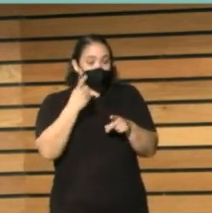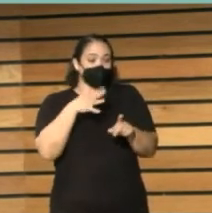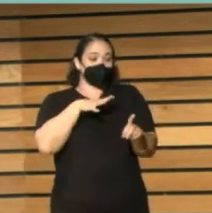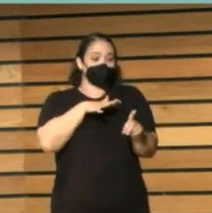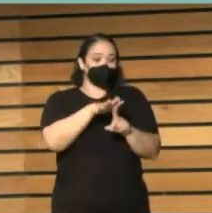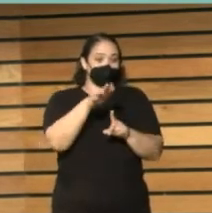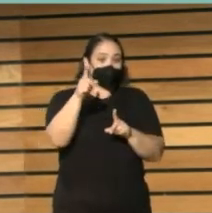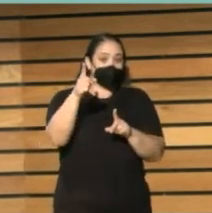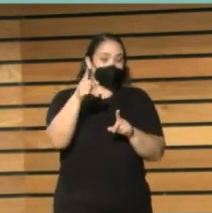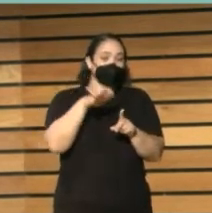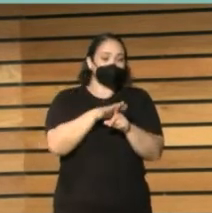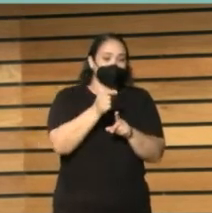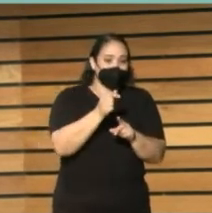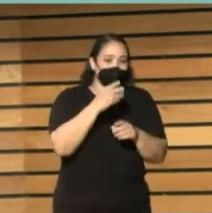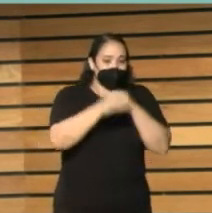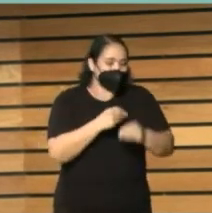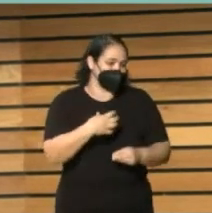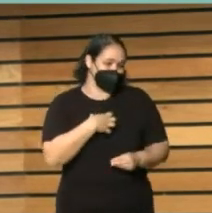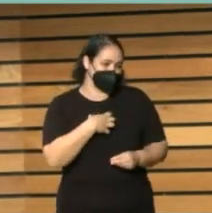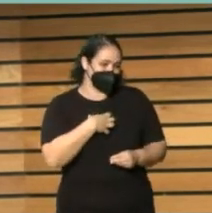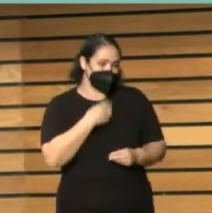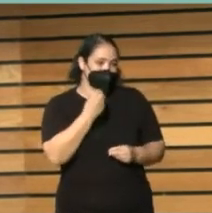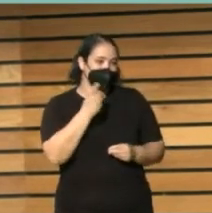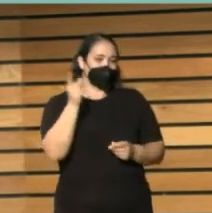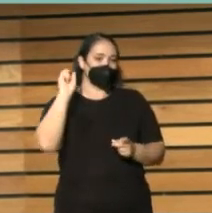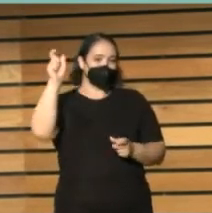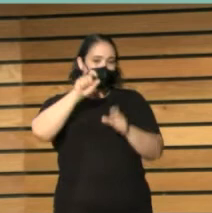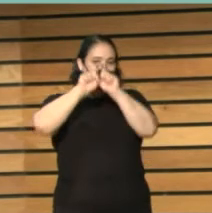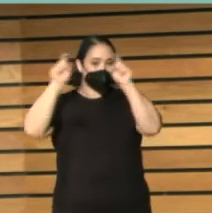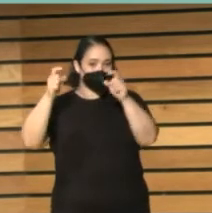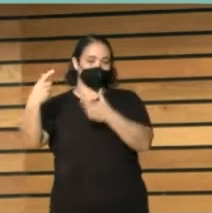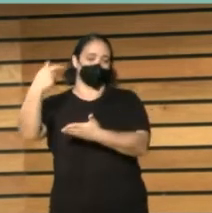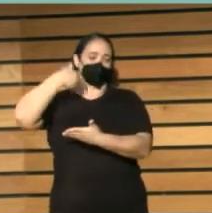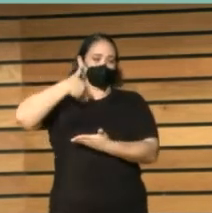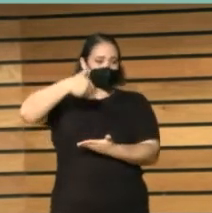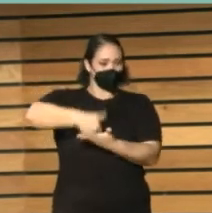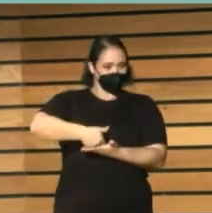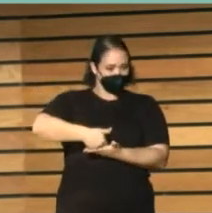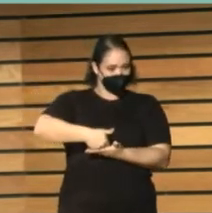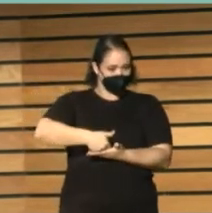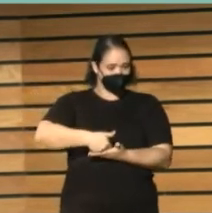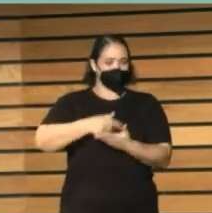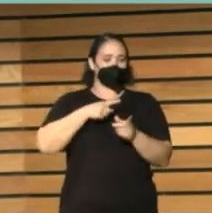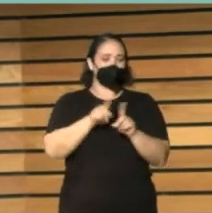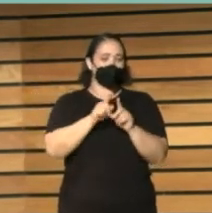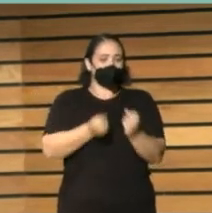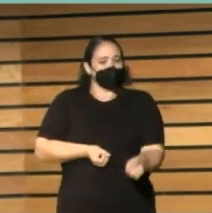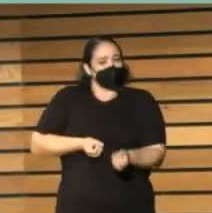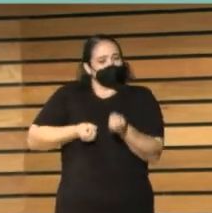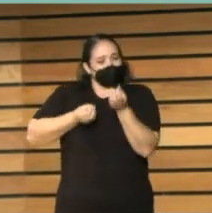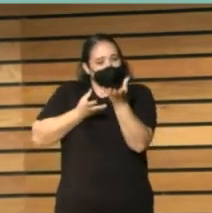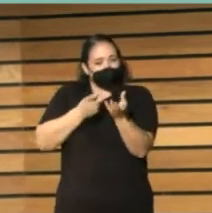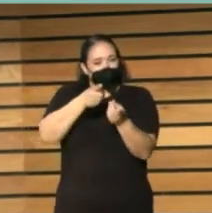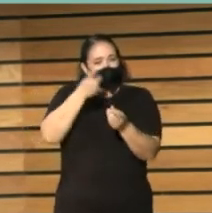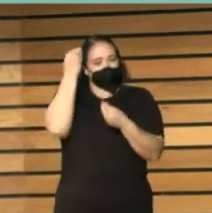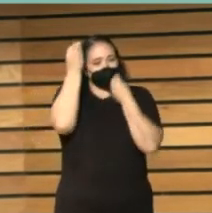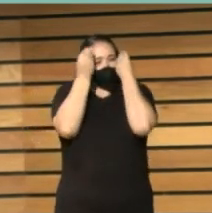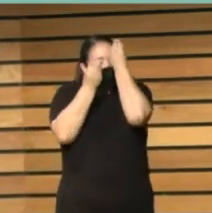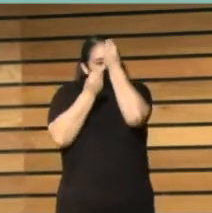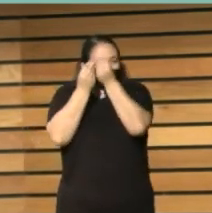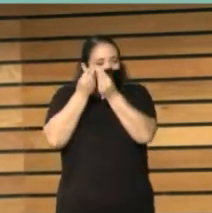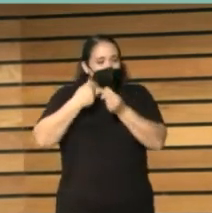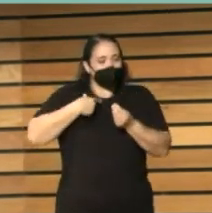más o menos pero no actuar con lo cual yo lo que os traslado un poquitillo es la reflexión de si